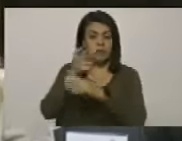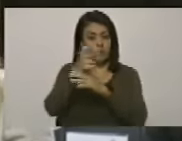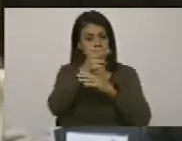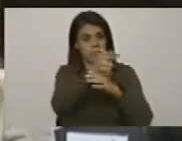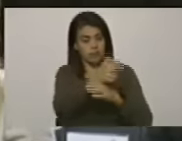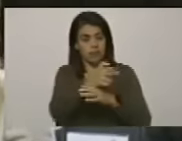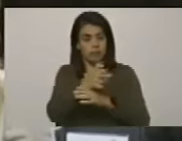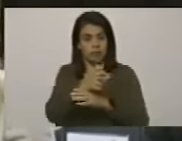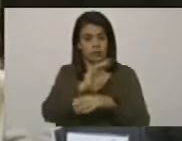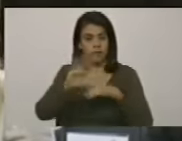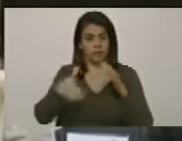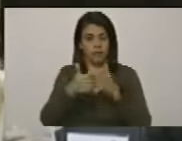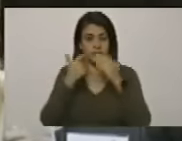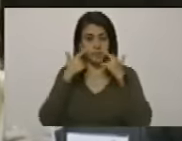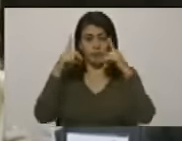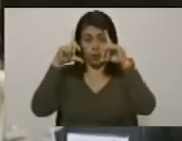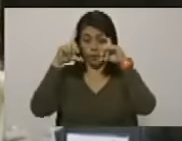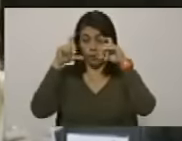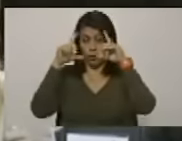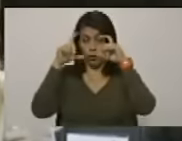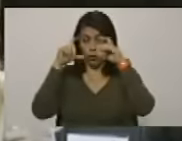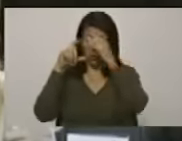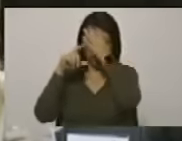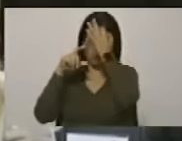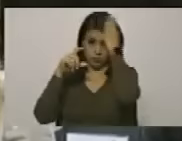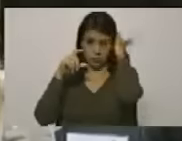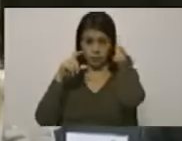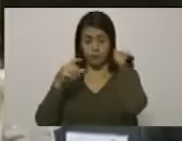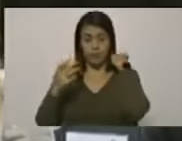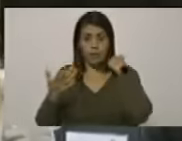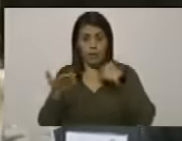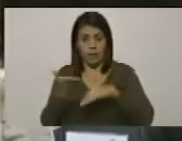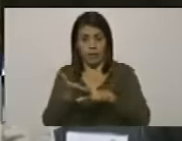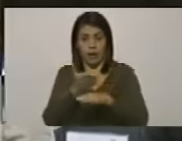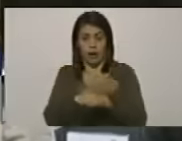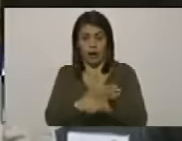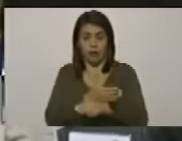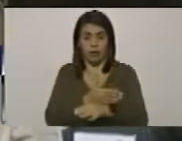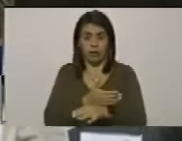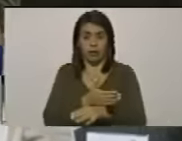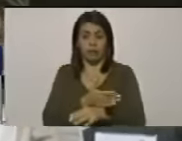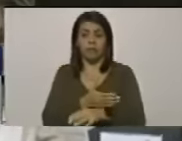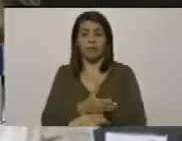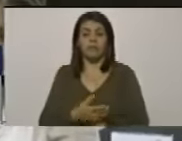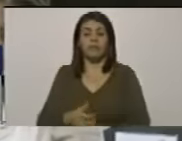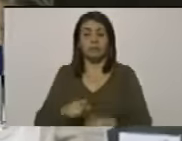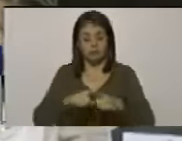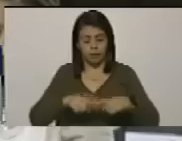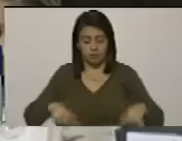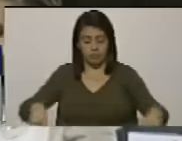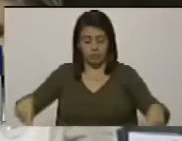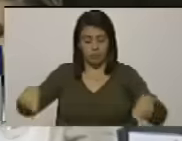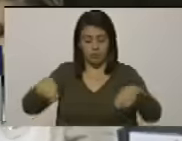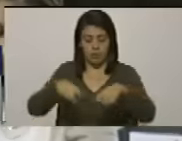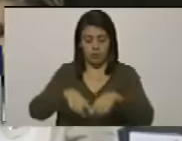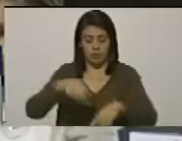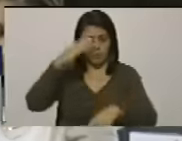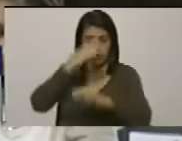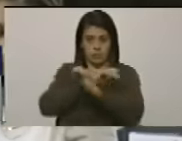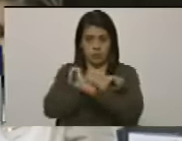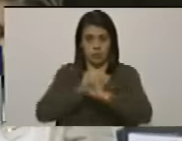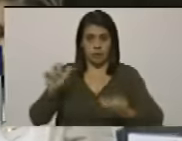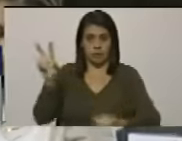de los francotiradores y ahí está la fotografía que fue premio Pulitzer donde en la alcantarilla un soldado